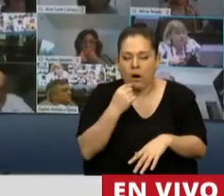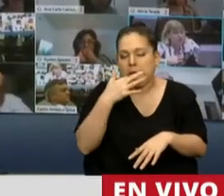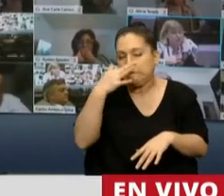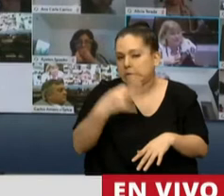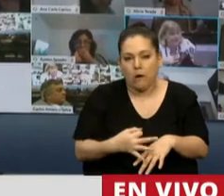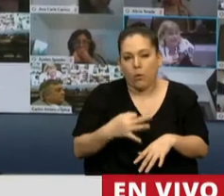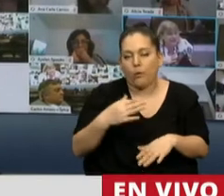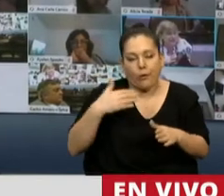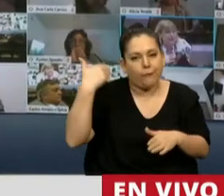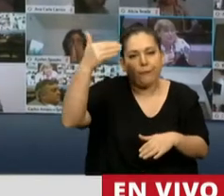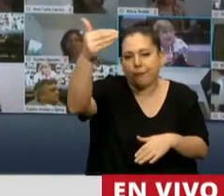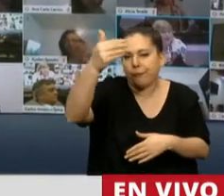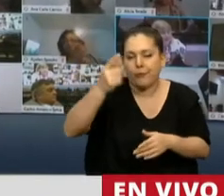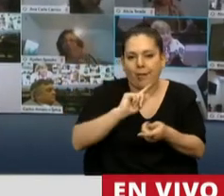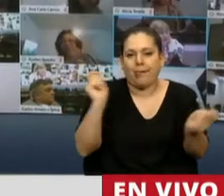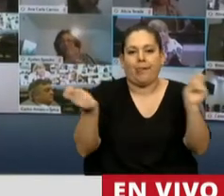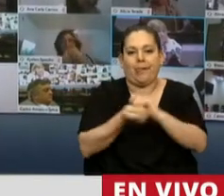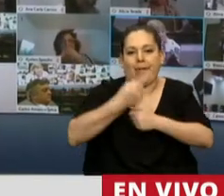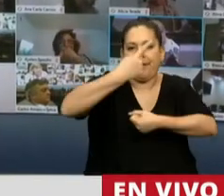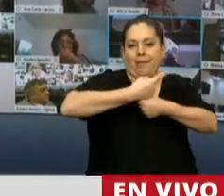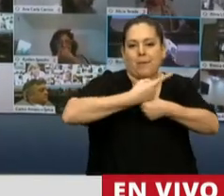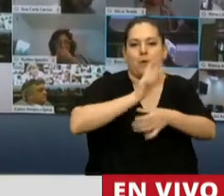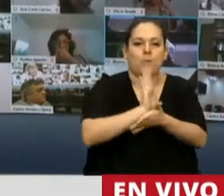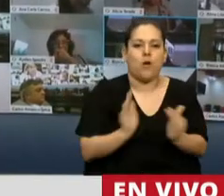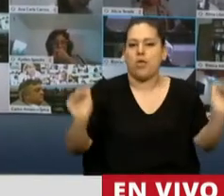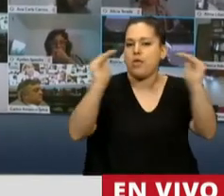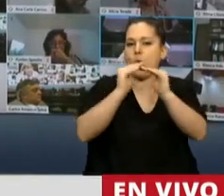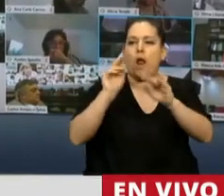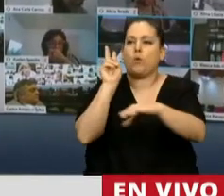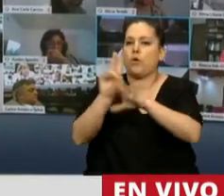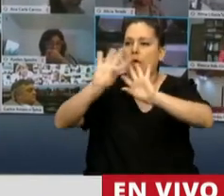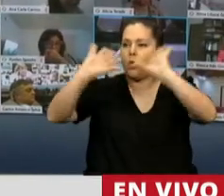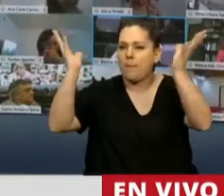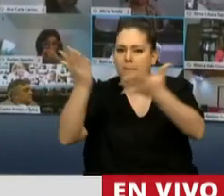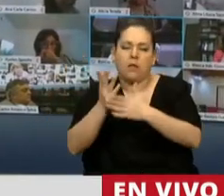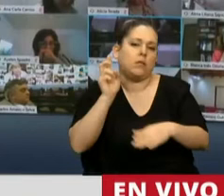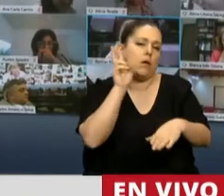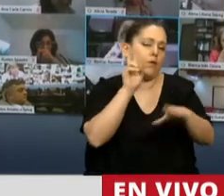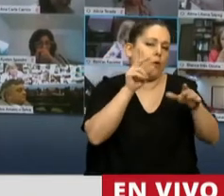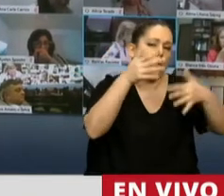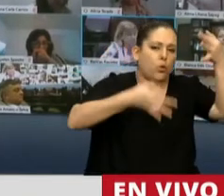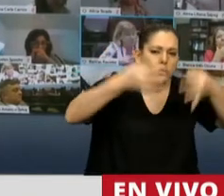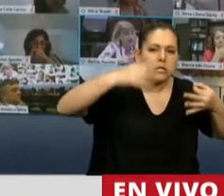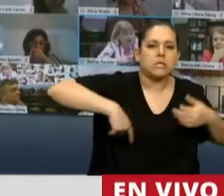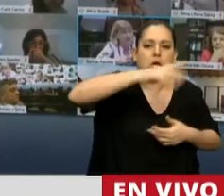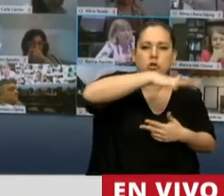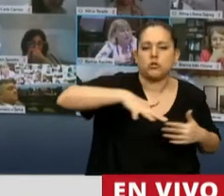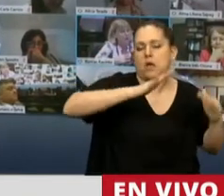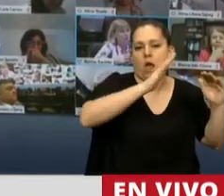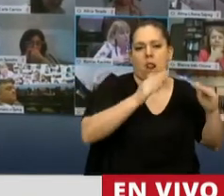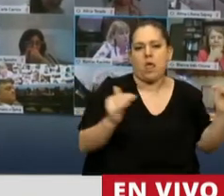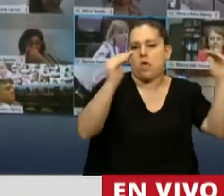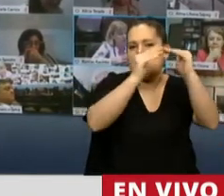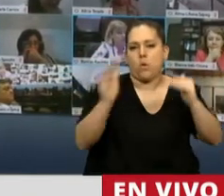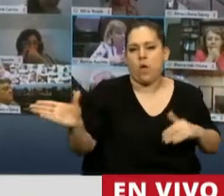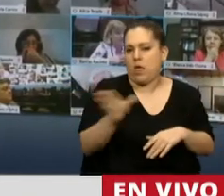a estar en primer lugar como el cuidado del ambiente, como la justicia social y como un nuevo modelo de desarrollo nacional.